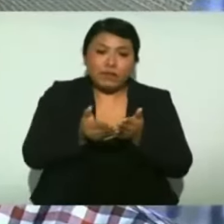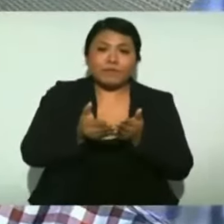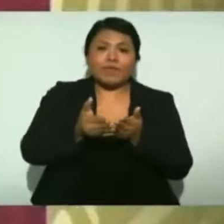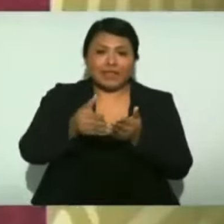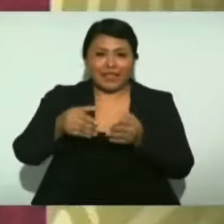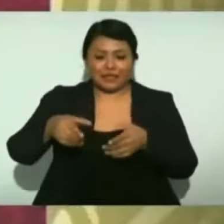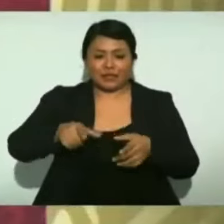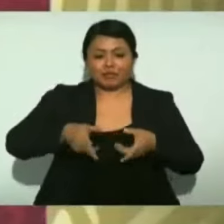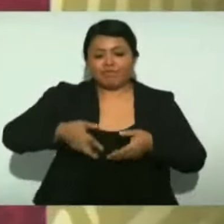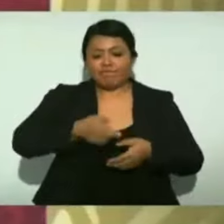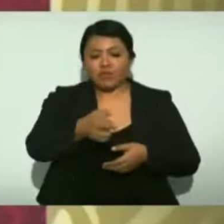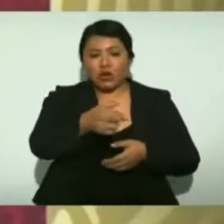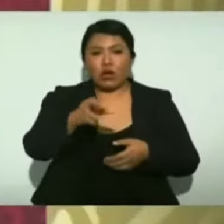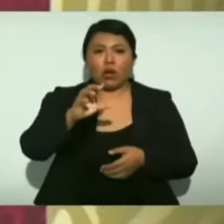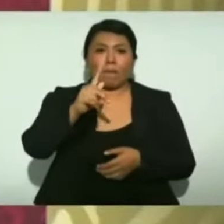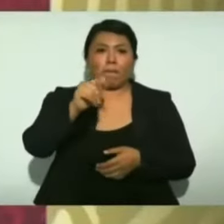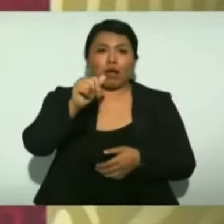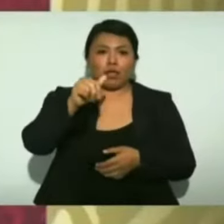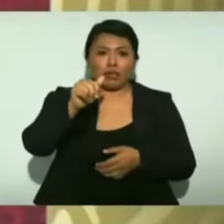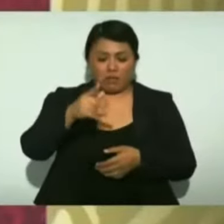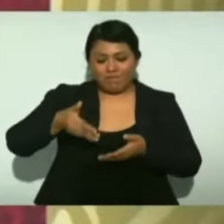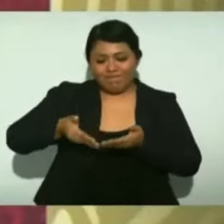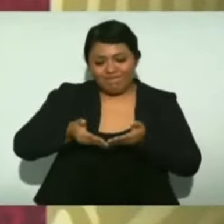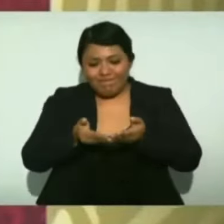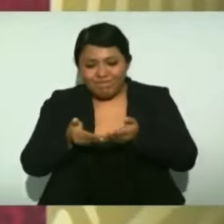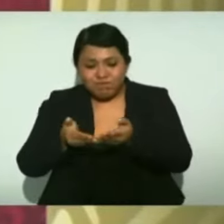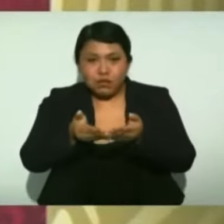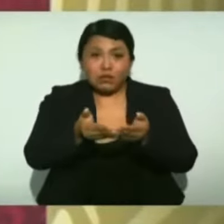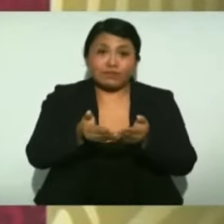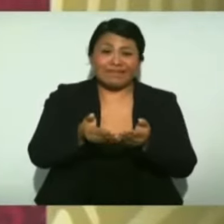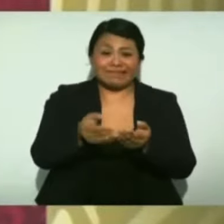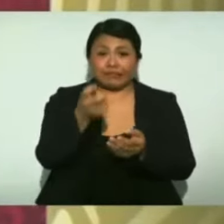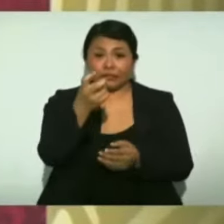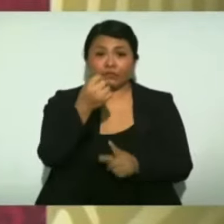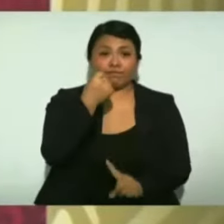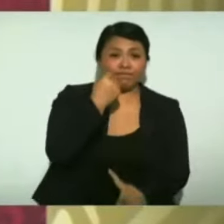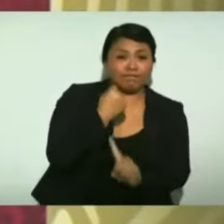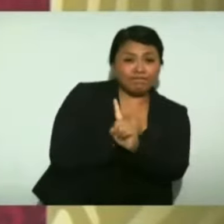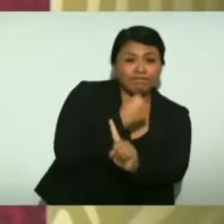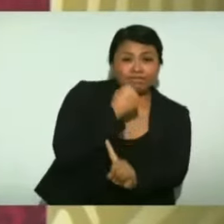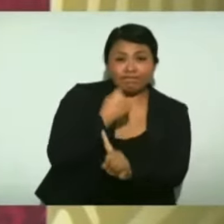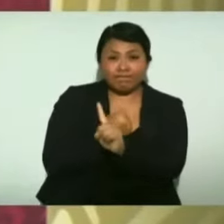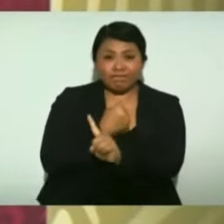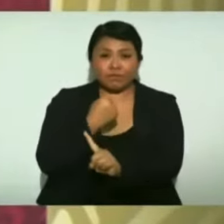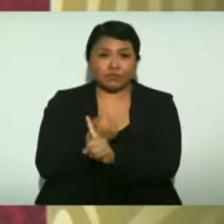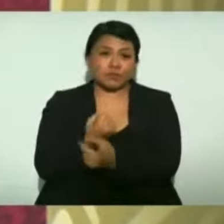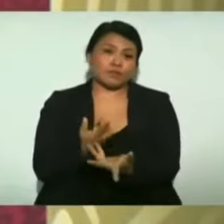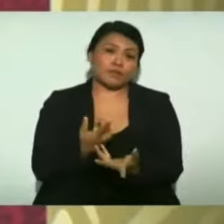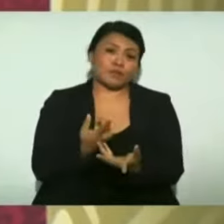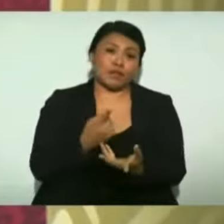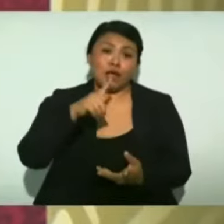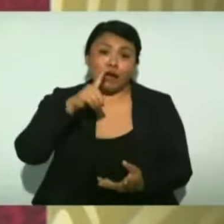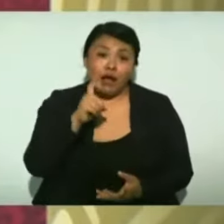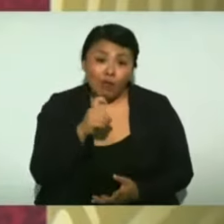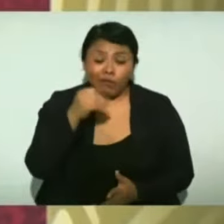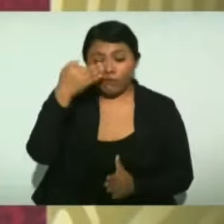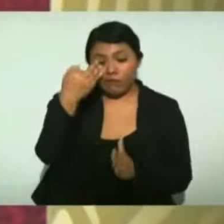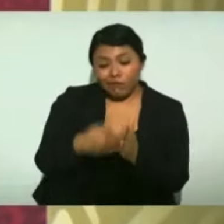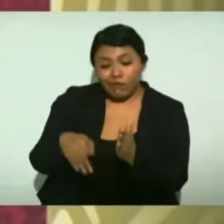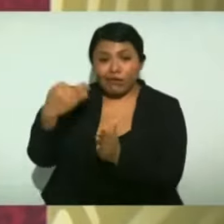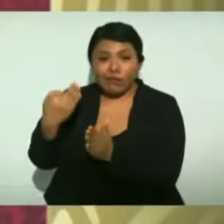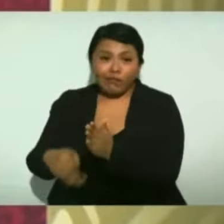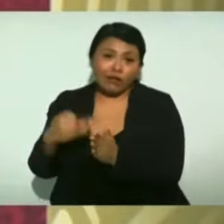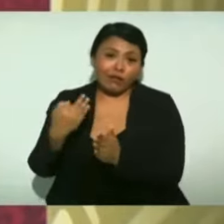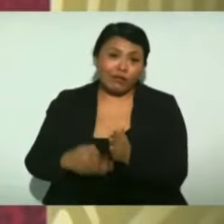Panamá y también algún problema de falta de agua. Entonces,